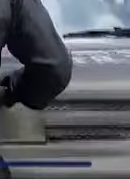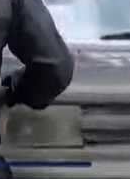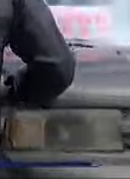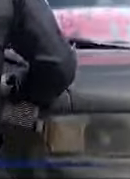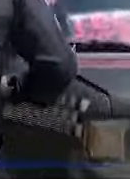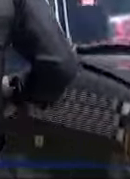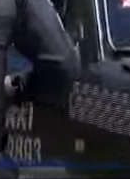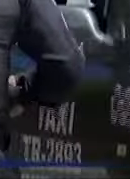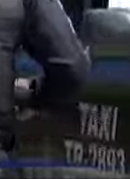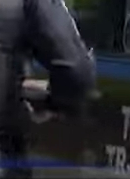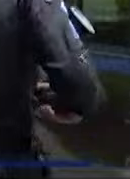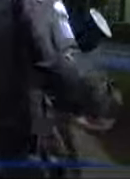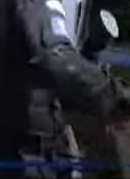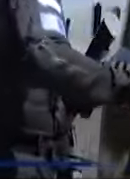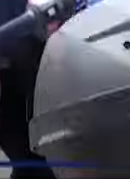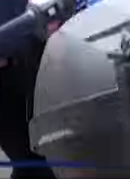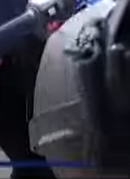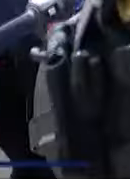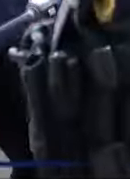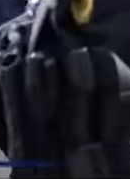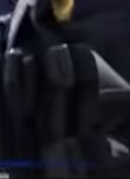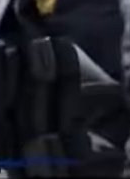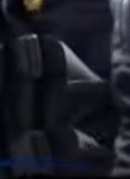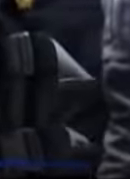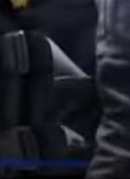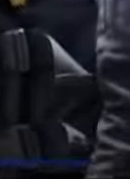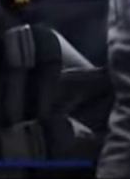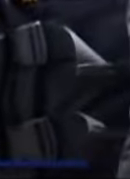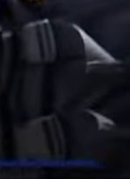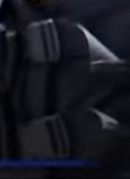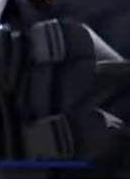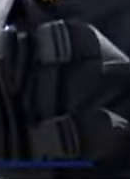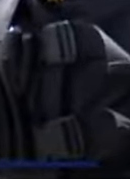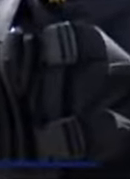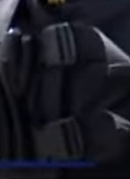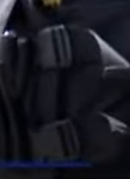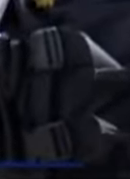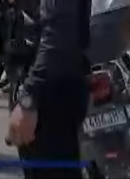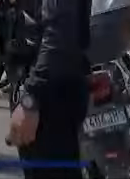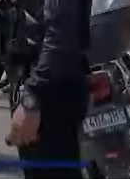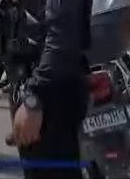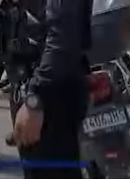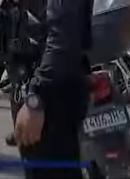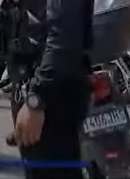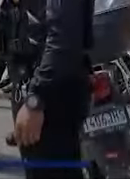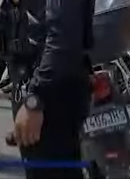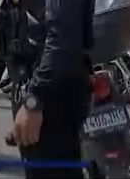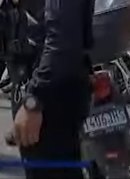Esta noche entrevista exclusiva con el ministro de Gobernación David Napoleón Barrientos